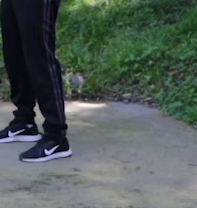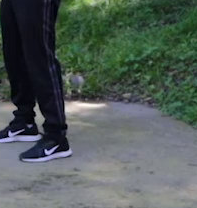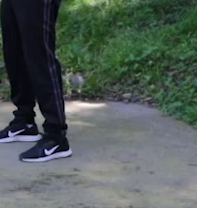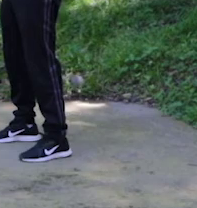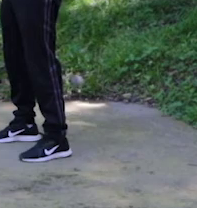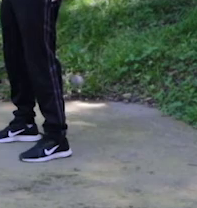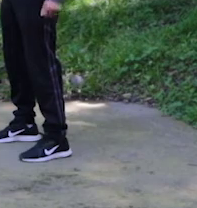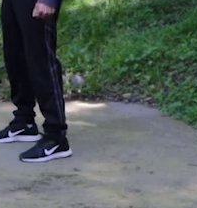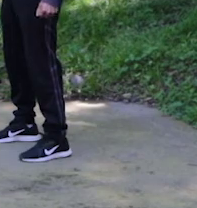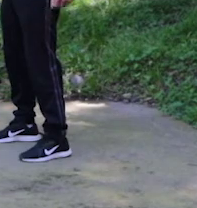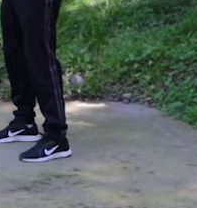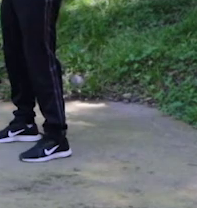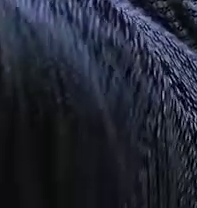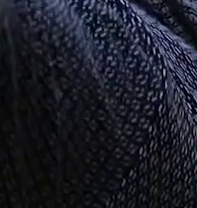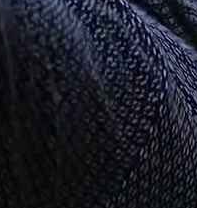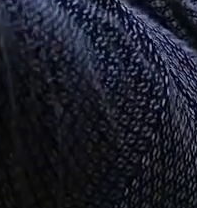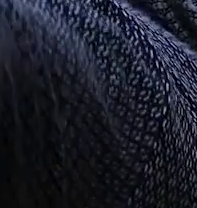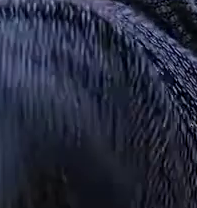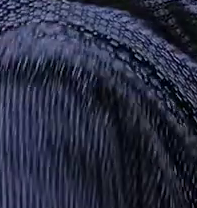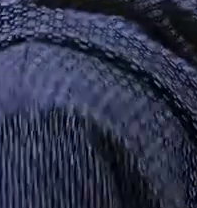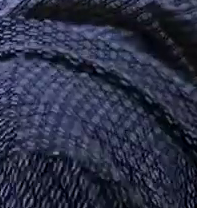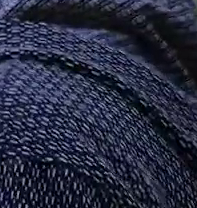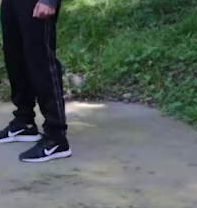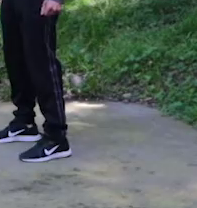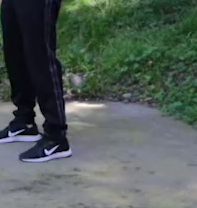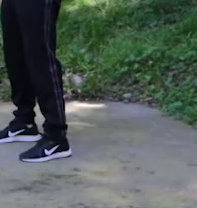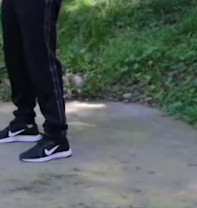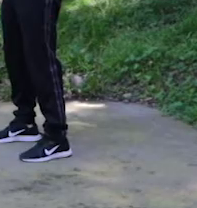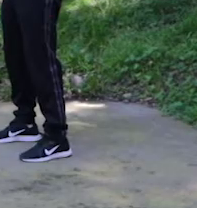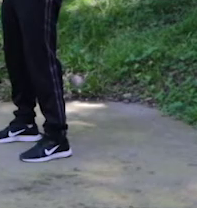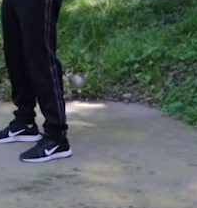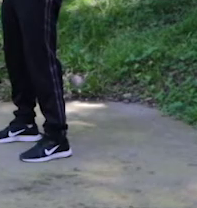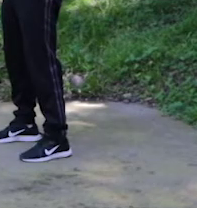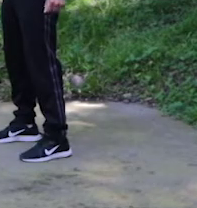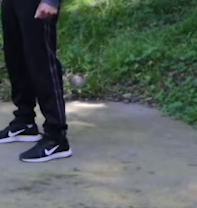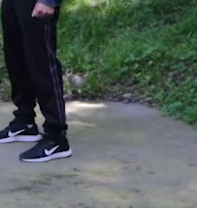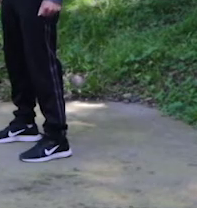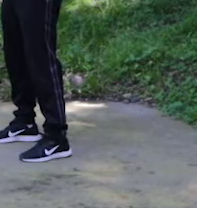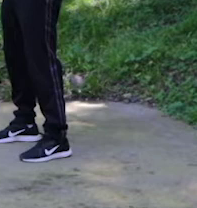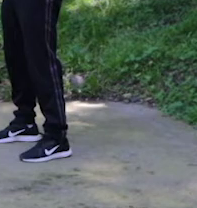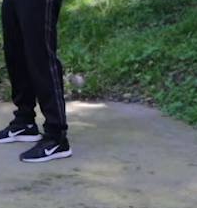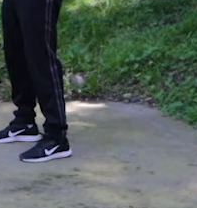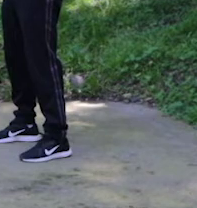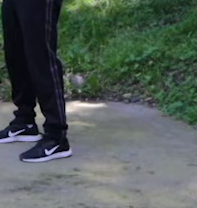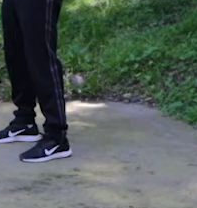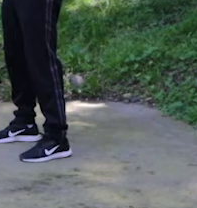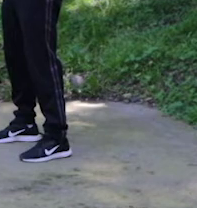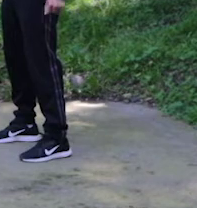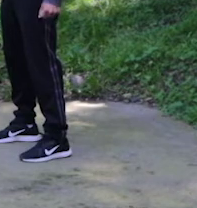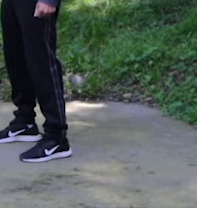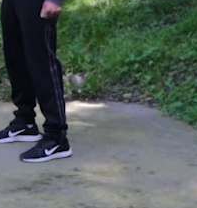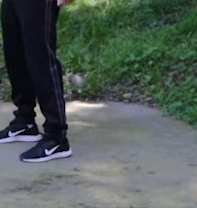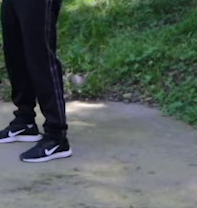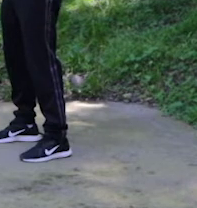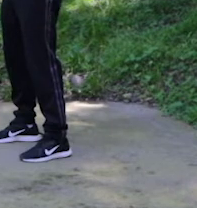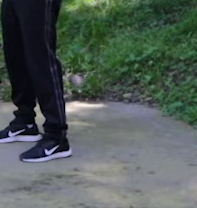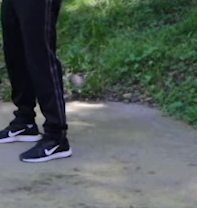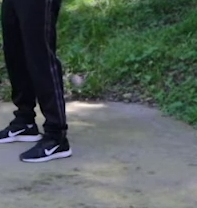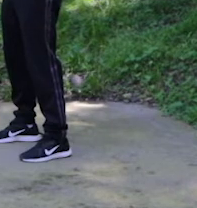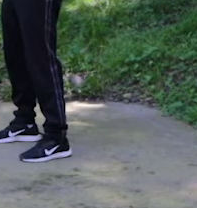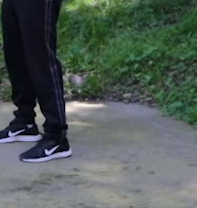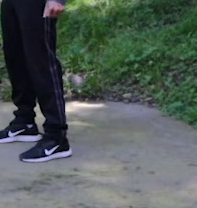a la altura de los hombros. Bien, Jair, exactamente ahí, exacto, ahí. Elevamos,